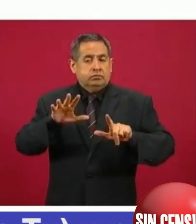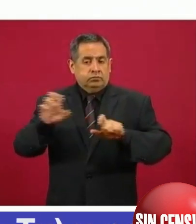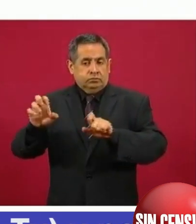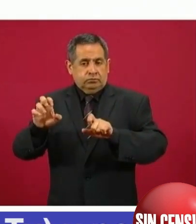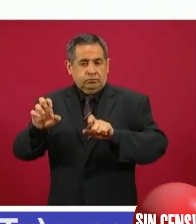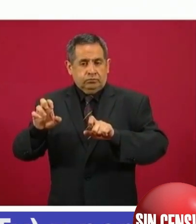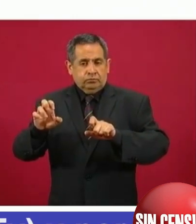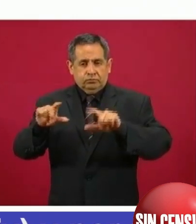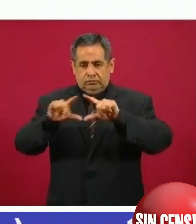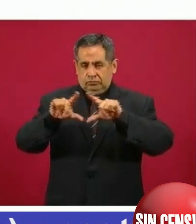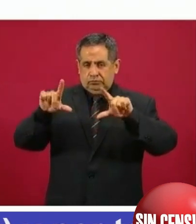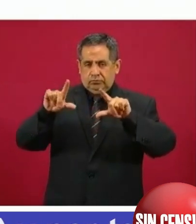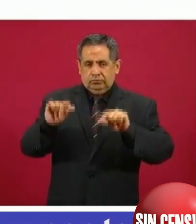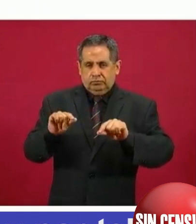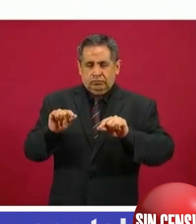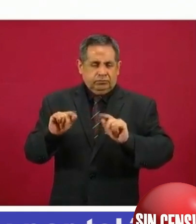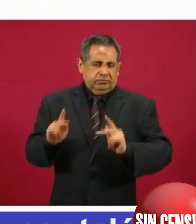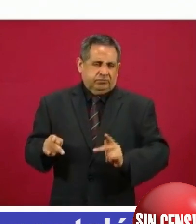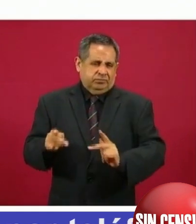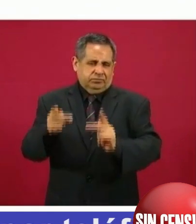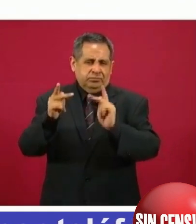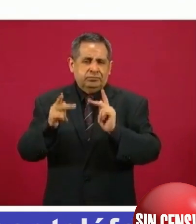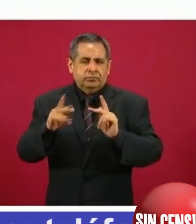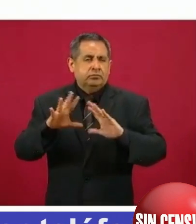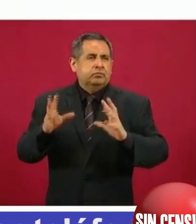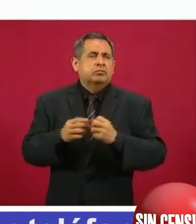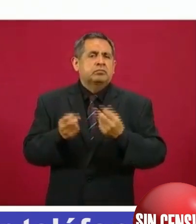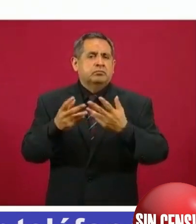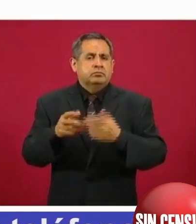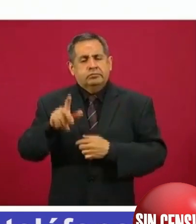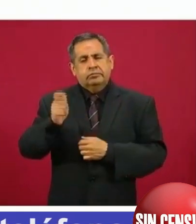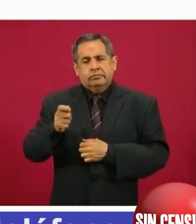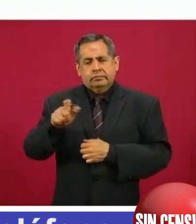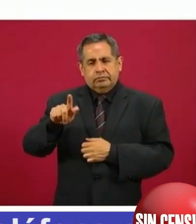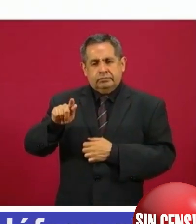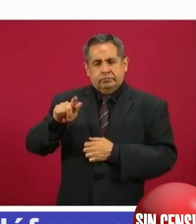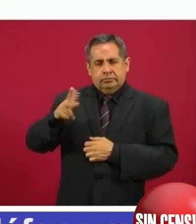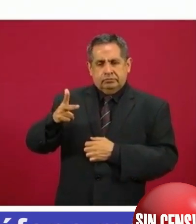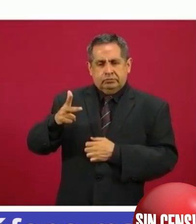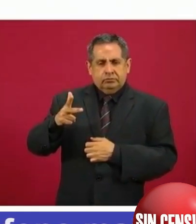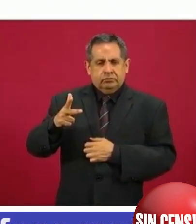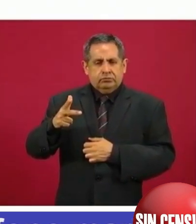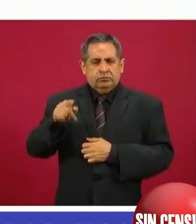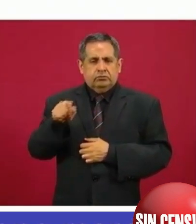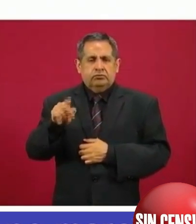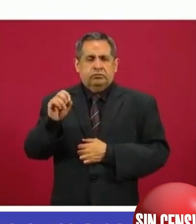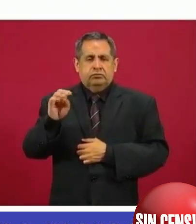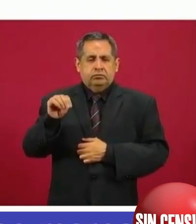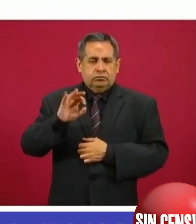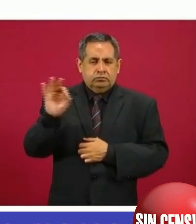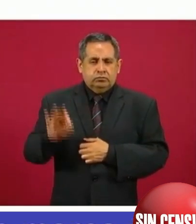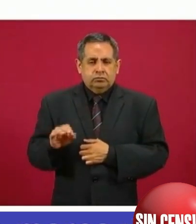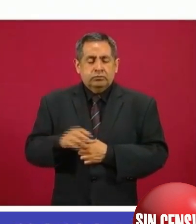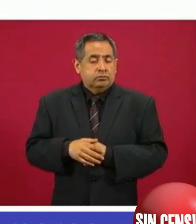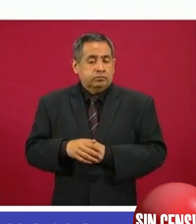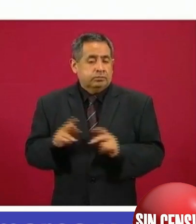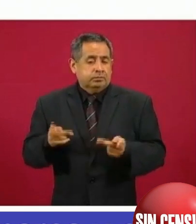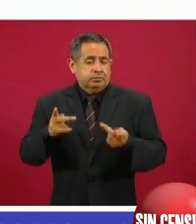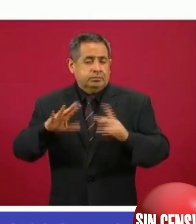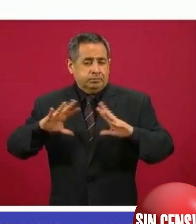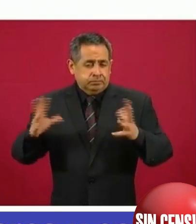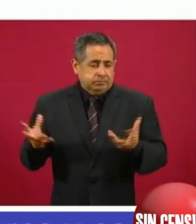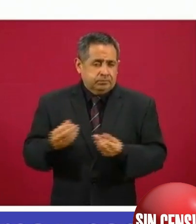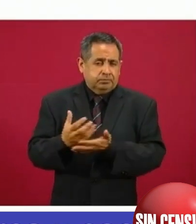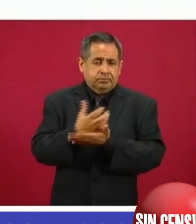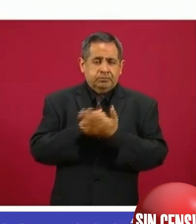800 cachitos, que representa el 78.09 por ciento. La venta fue de 2